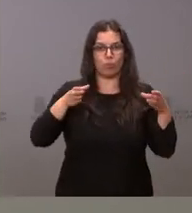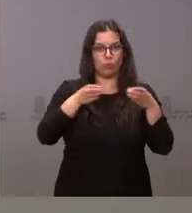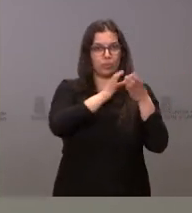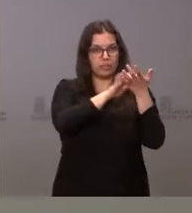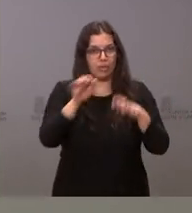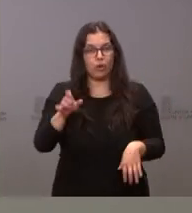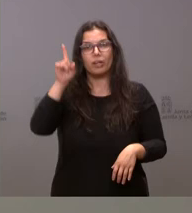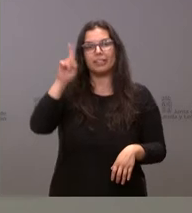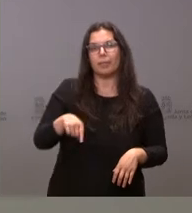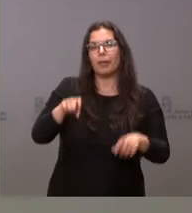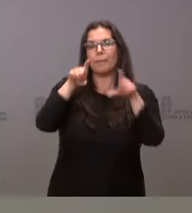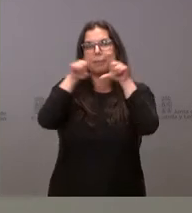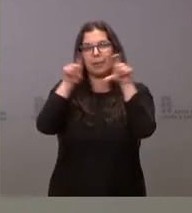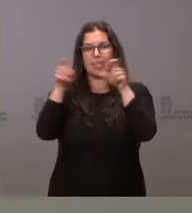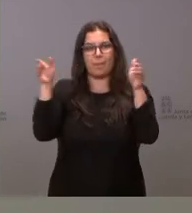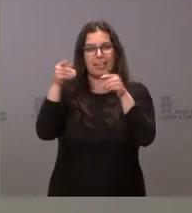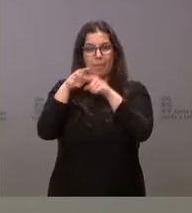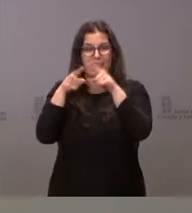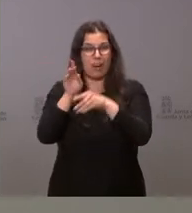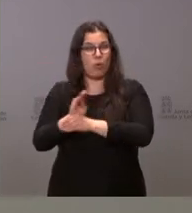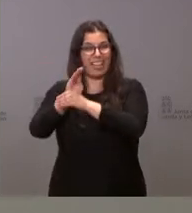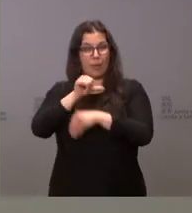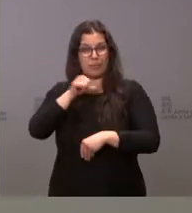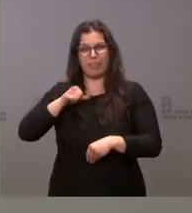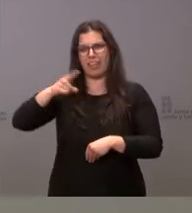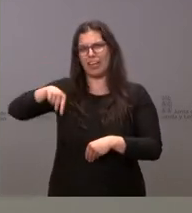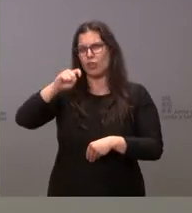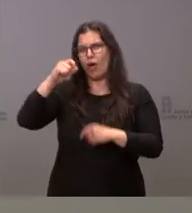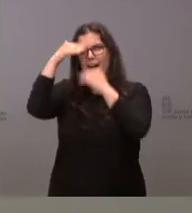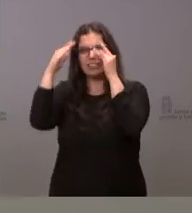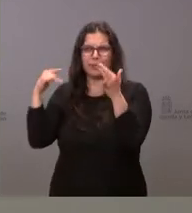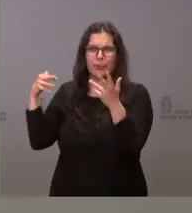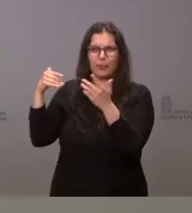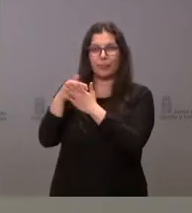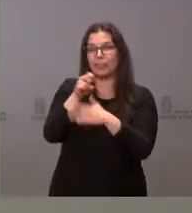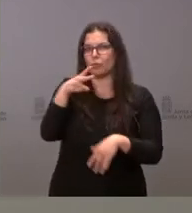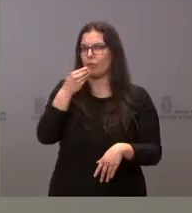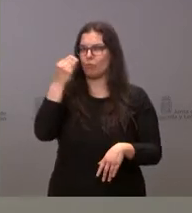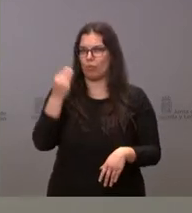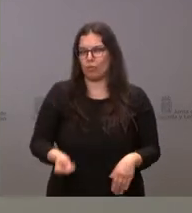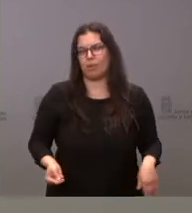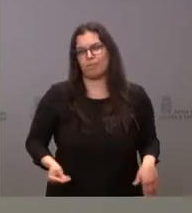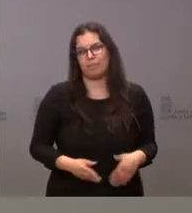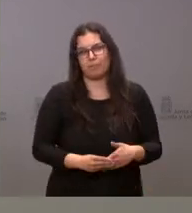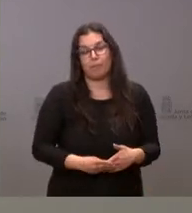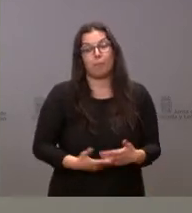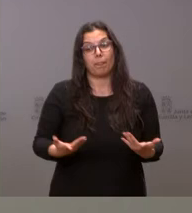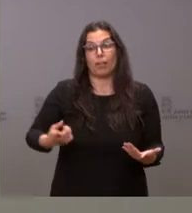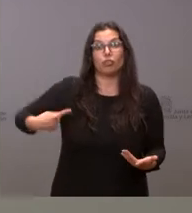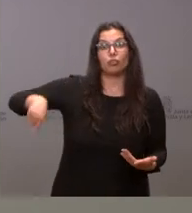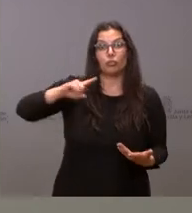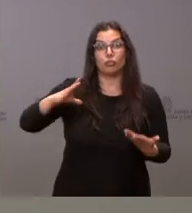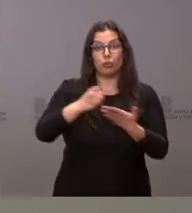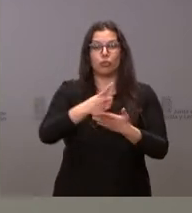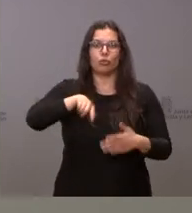y con las pymes, que llevan años atendiendo, como digo, a estas edades con muy buenos resultados. Con todos ellos queremos